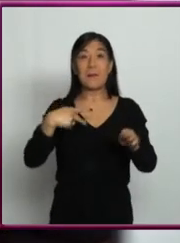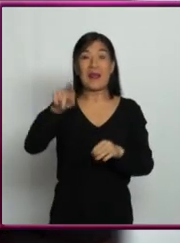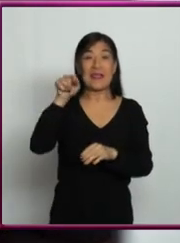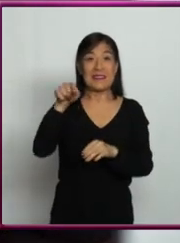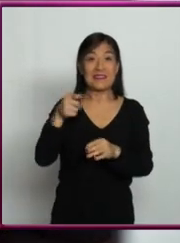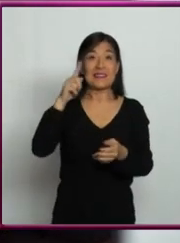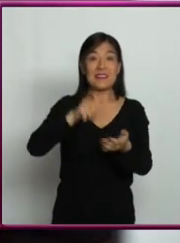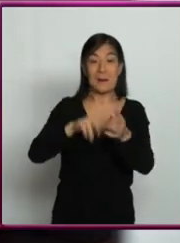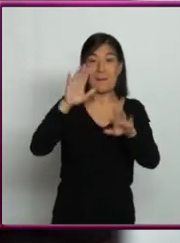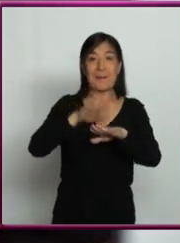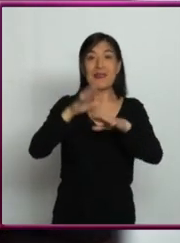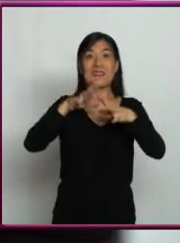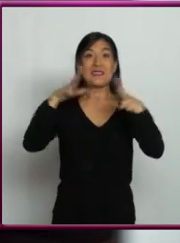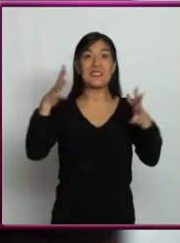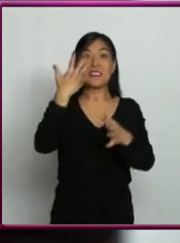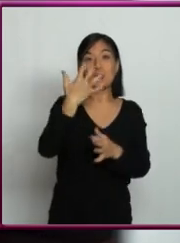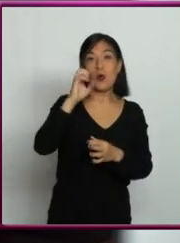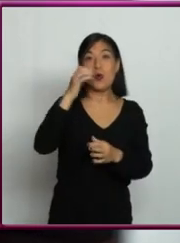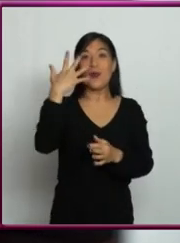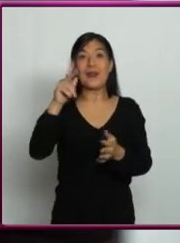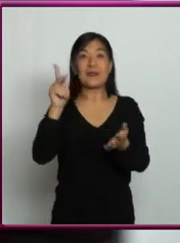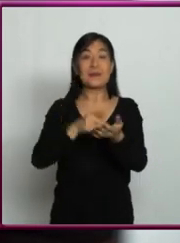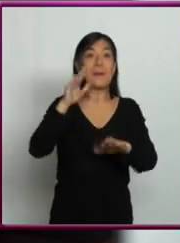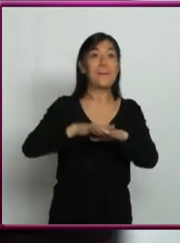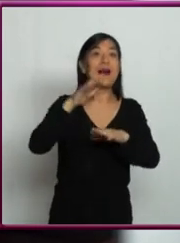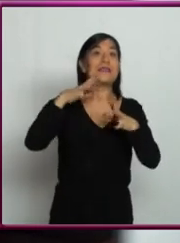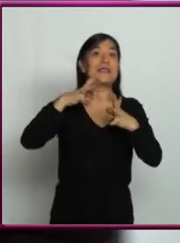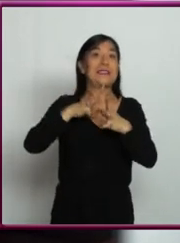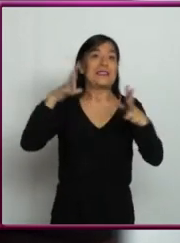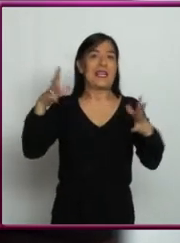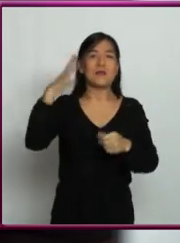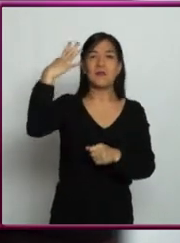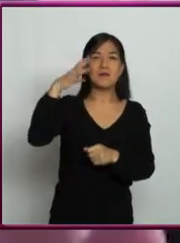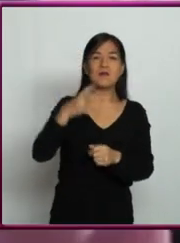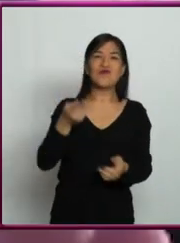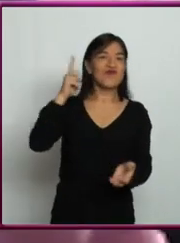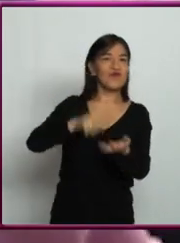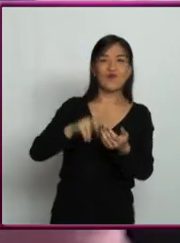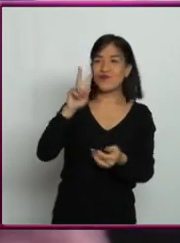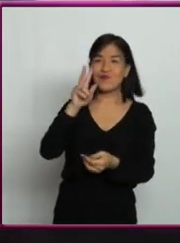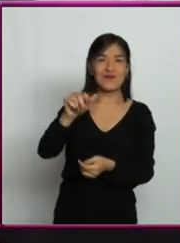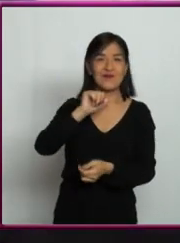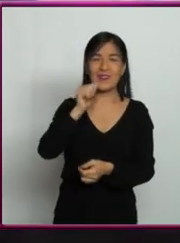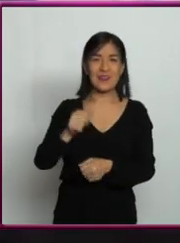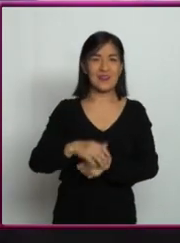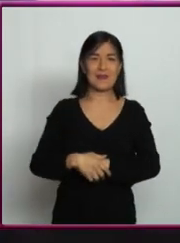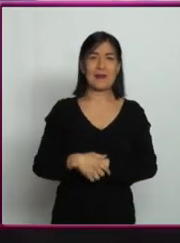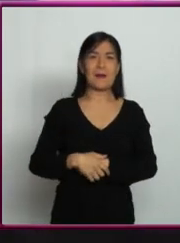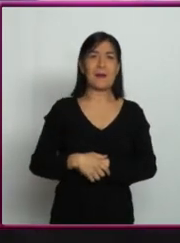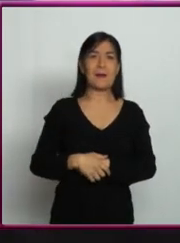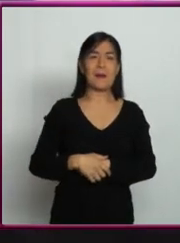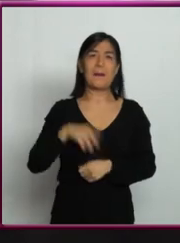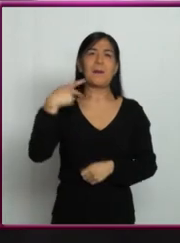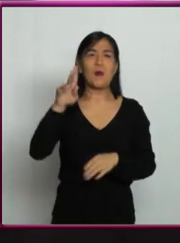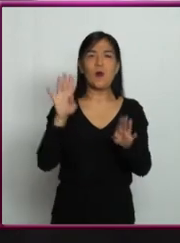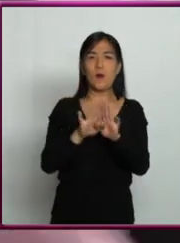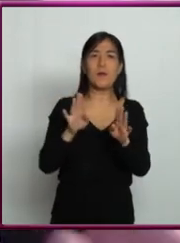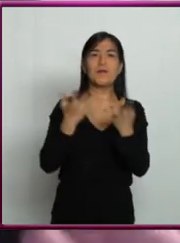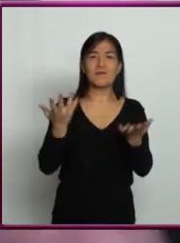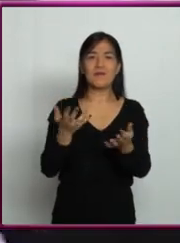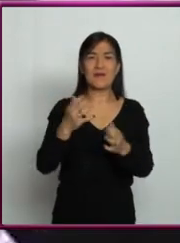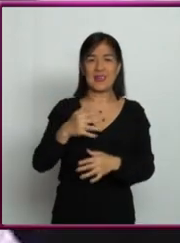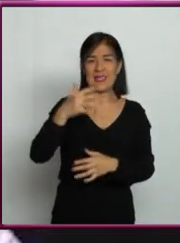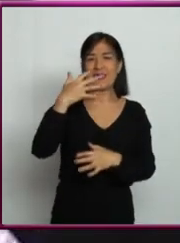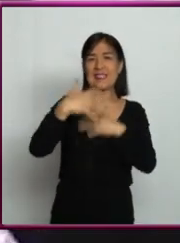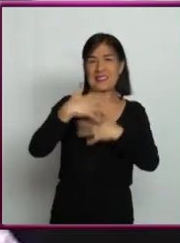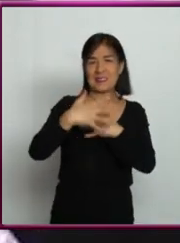hacen 5, 10, 15 veces más masiva que el Sol. Y no se ve nada. Entonces, bueno, pues la única cosa que puede ser 15